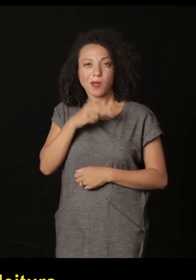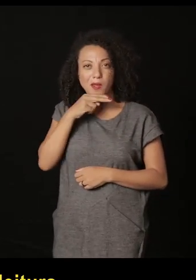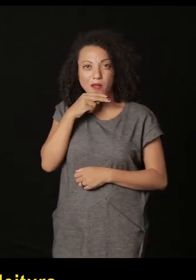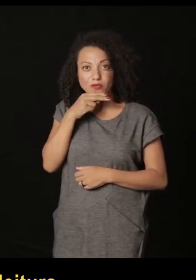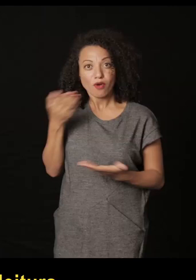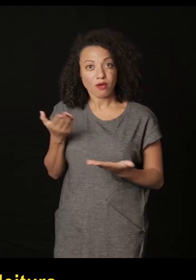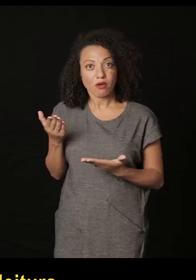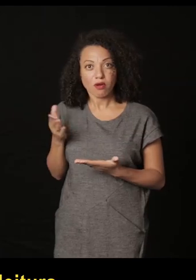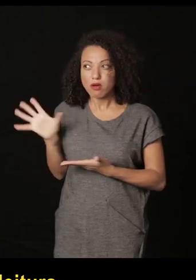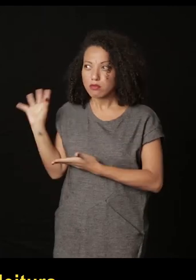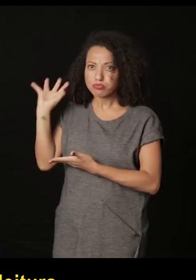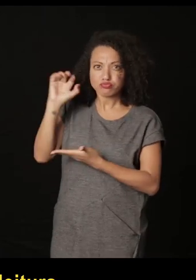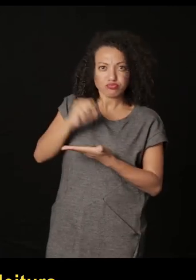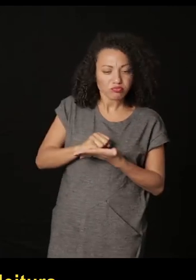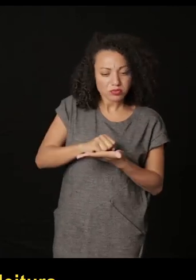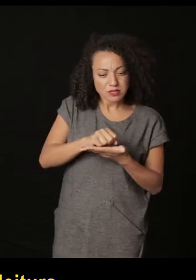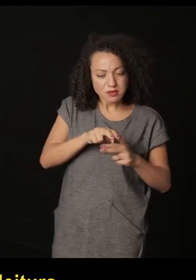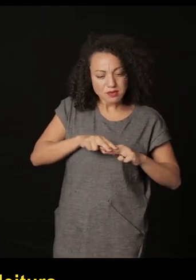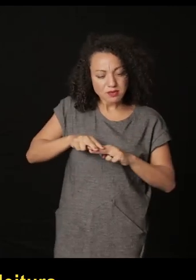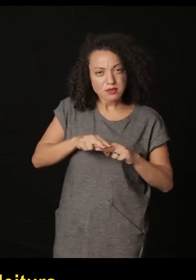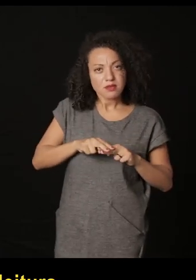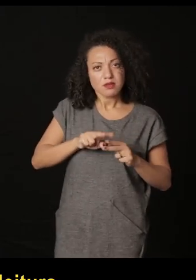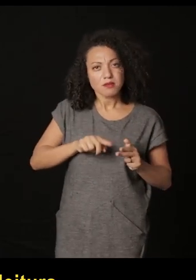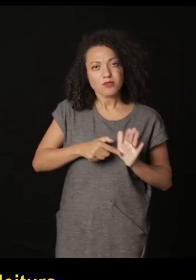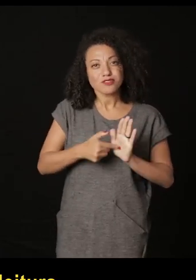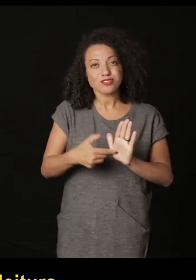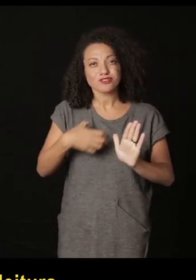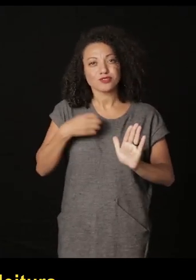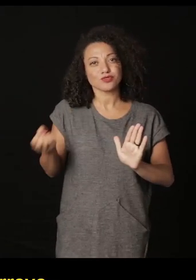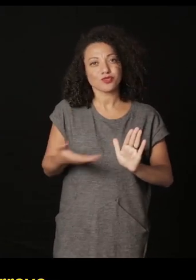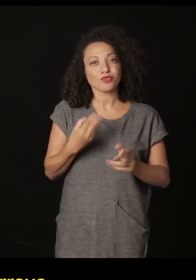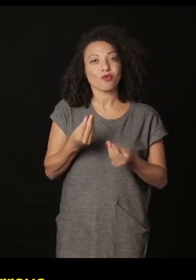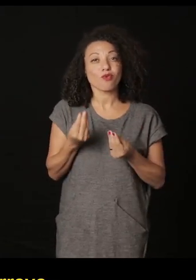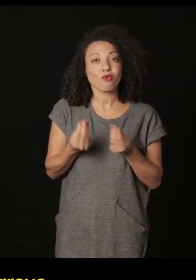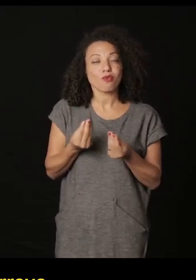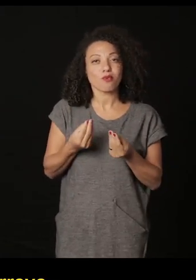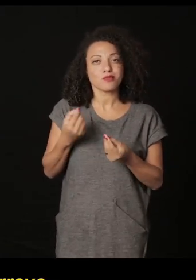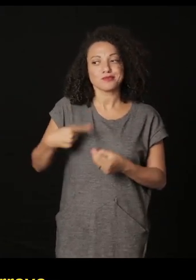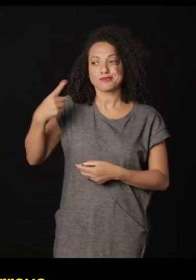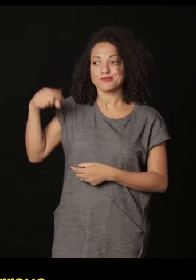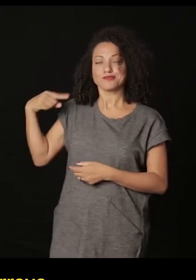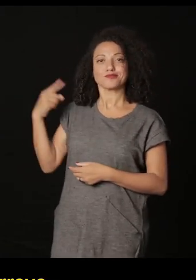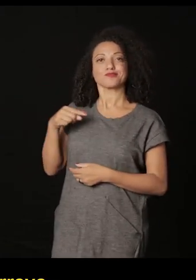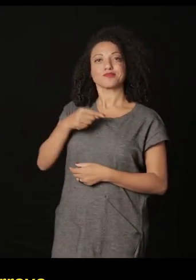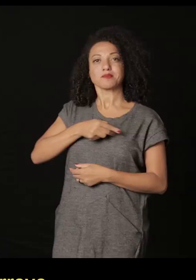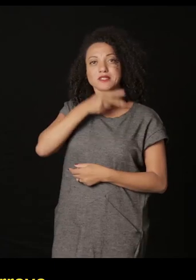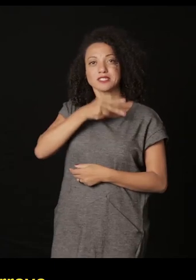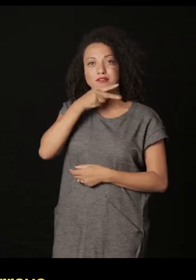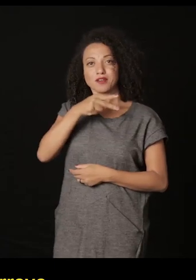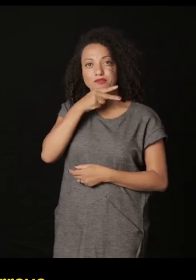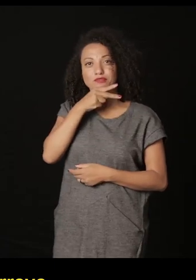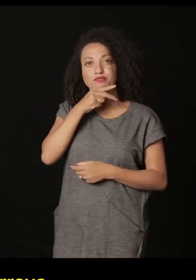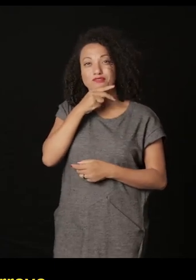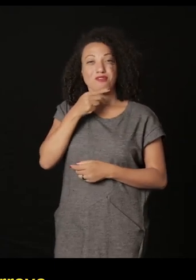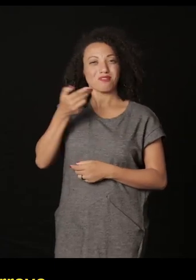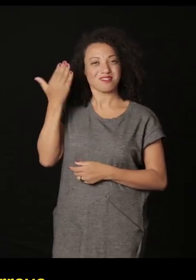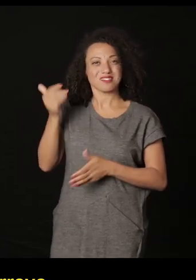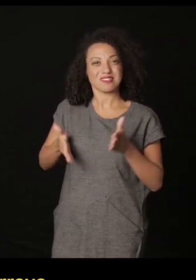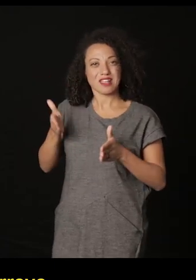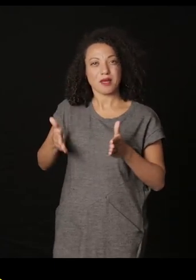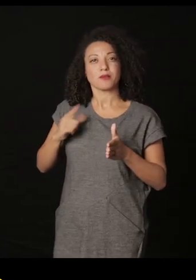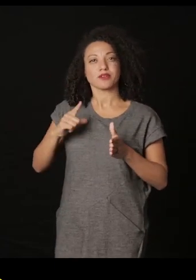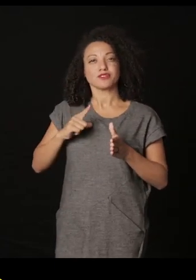El bisneto está haciendo una releitura de las imágenes del bisavó para mostrar cómo el bisavó borraba, rasgaba,